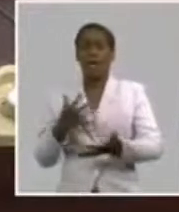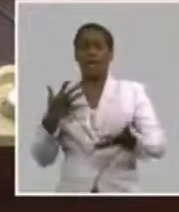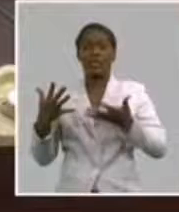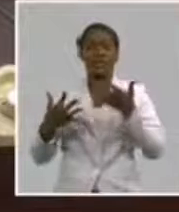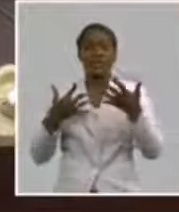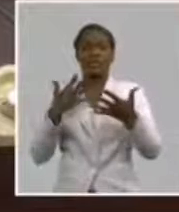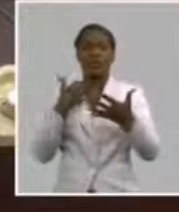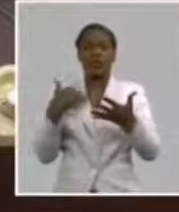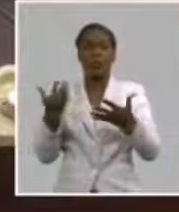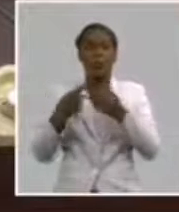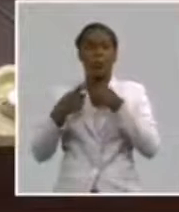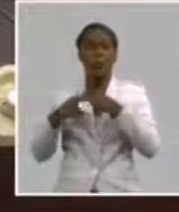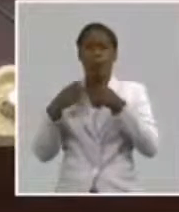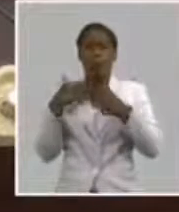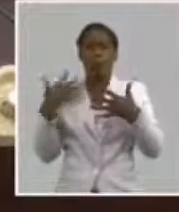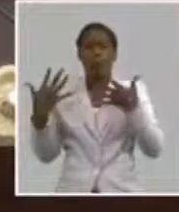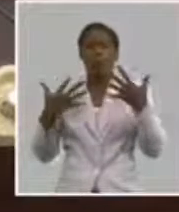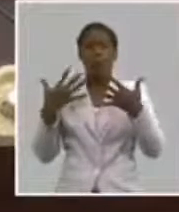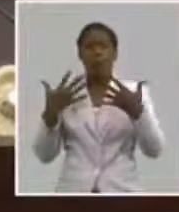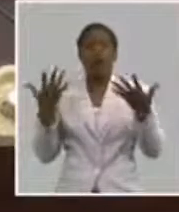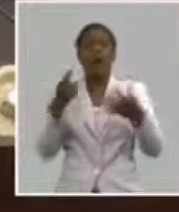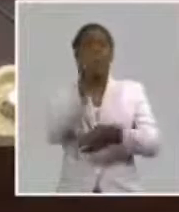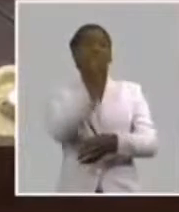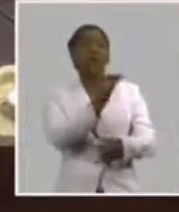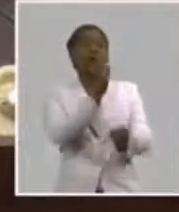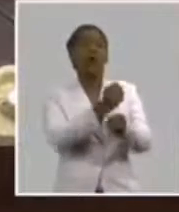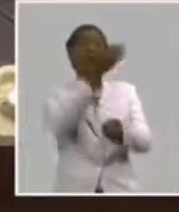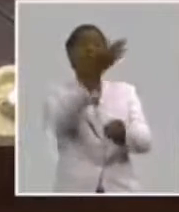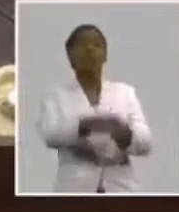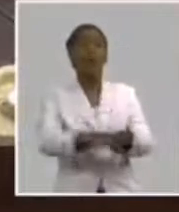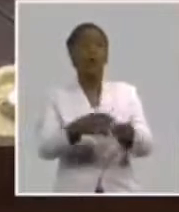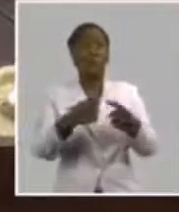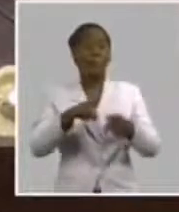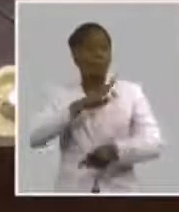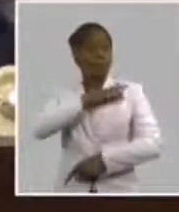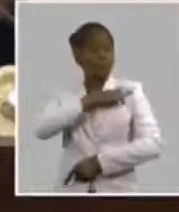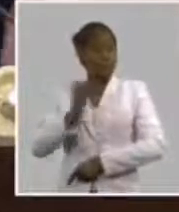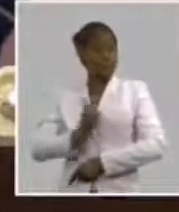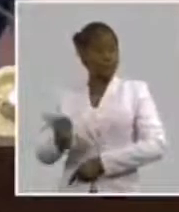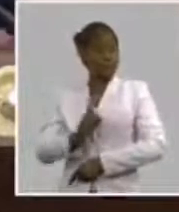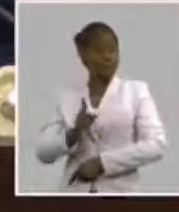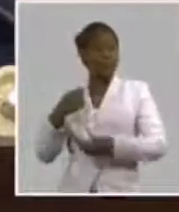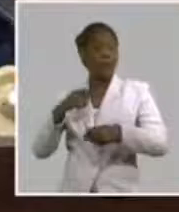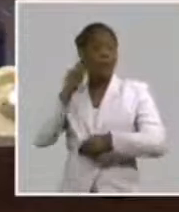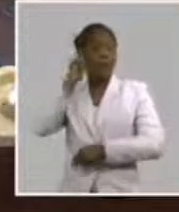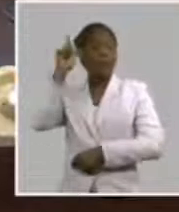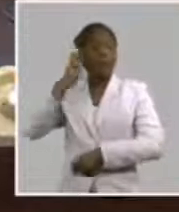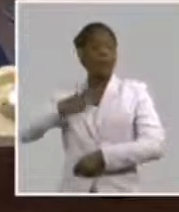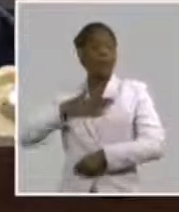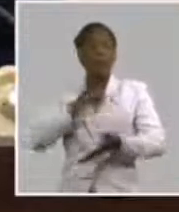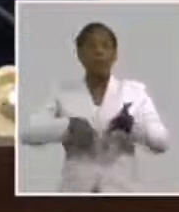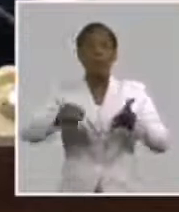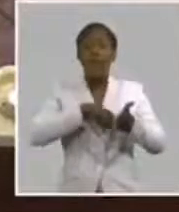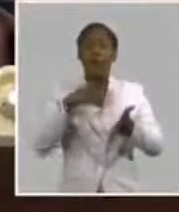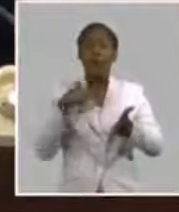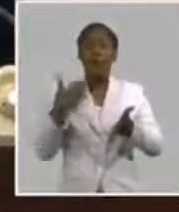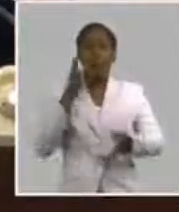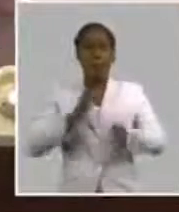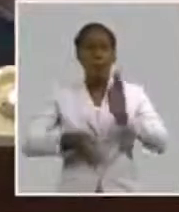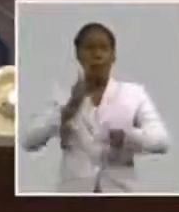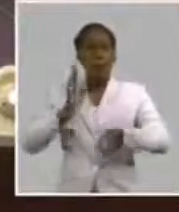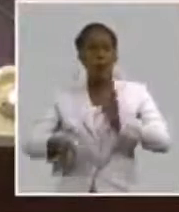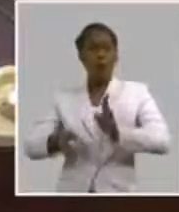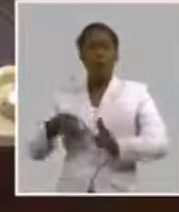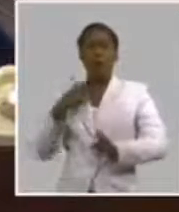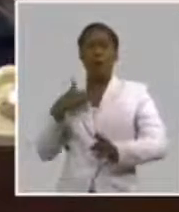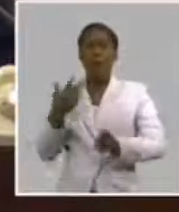buscar cómo romper el problema. Cómo actuar. Cómo convocar. Cómo planificar. Cómo dirigir. Cómo